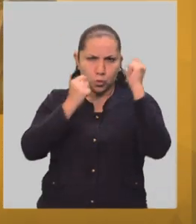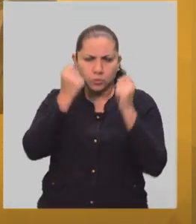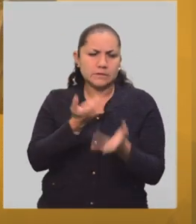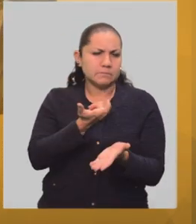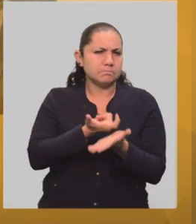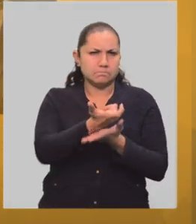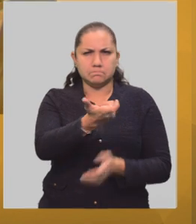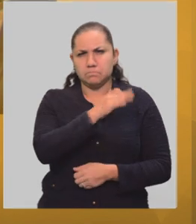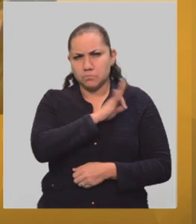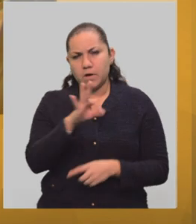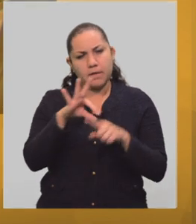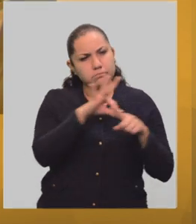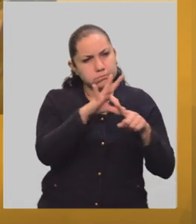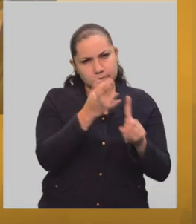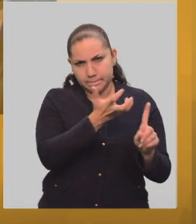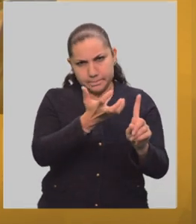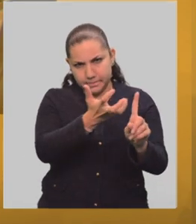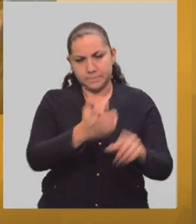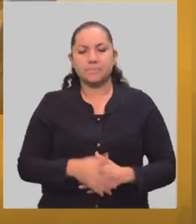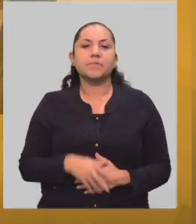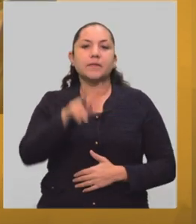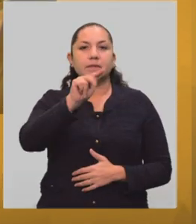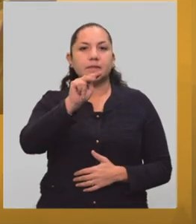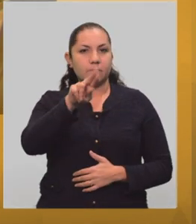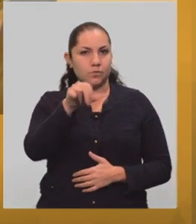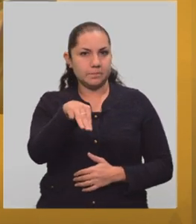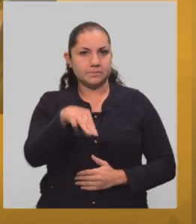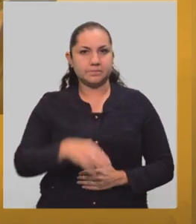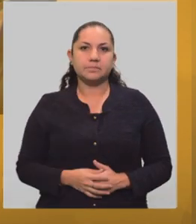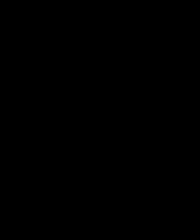el público en general y turistas. Para TV UNAM, Frida Islas.